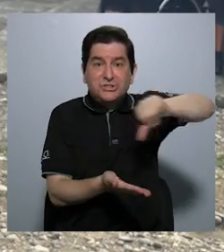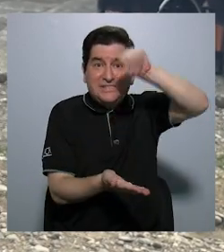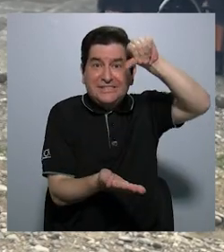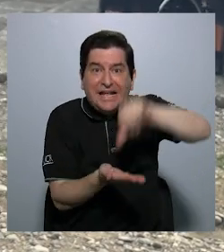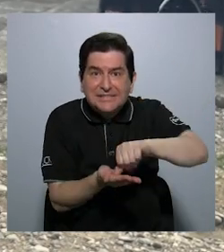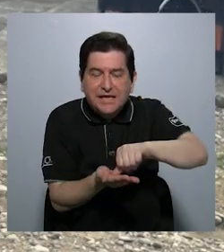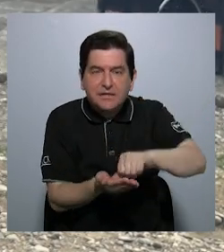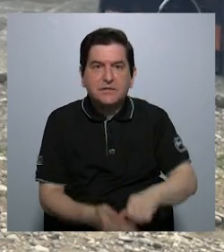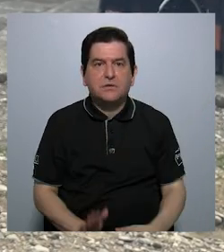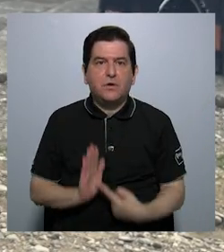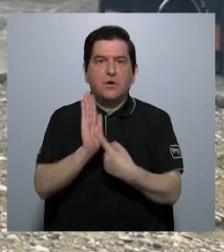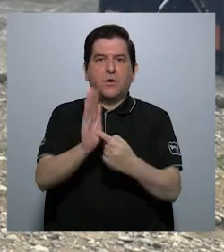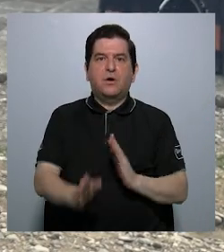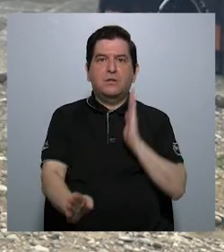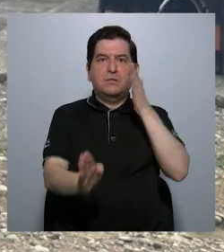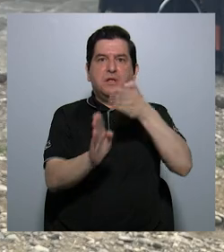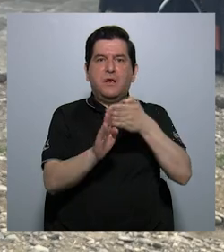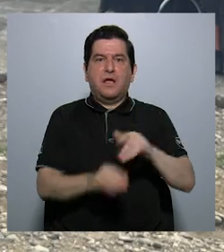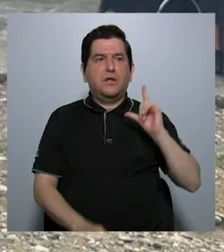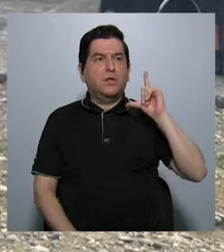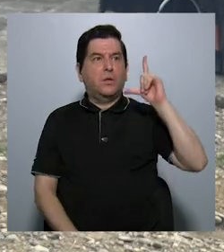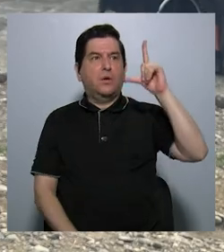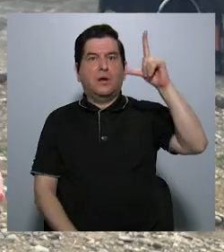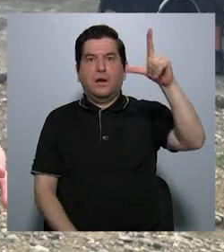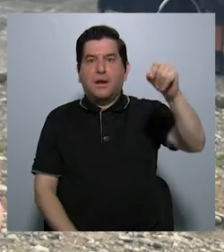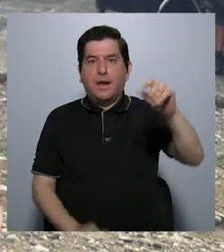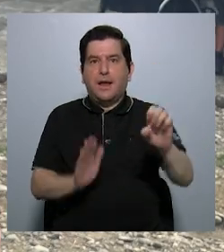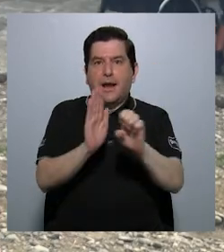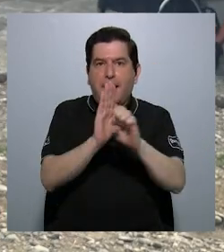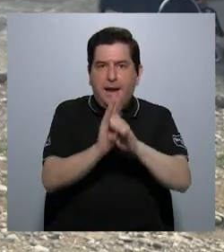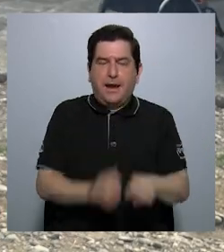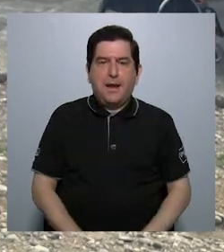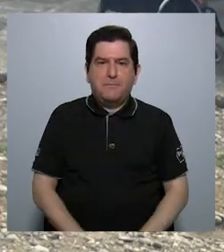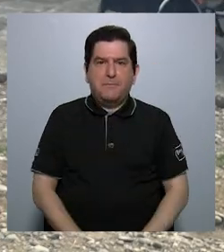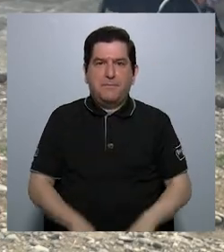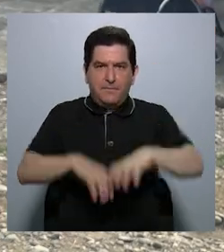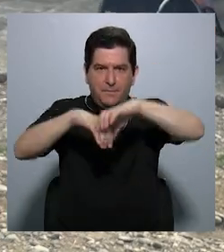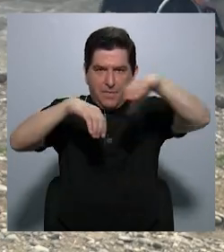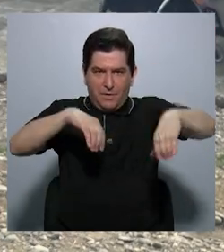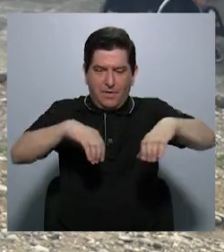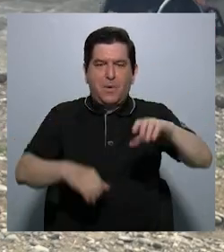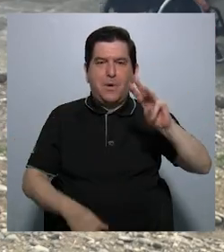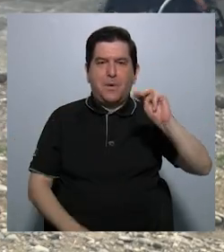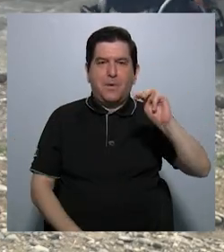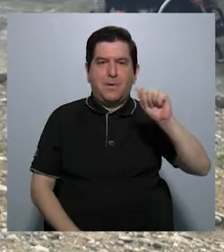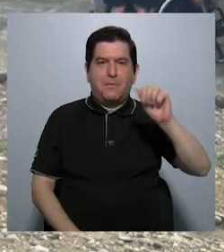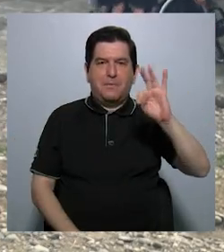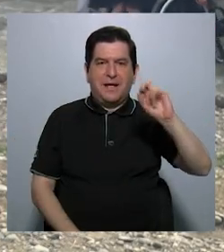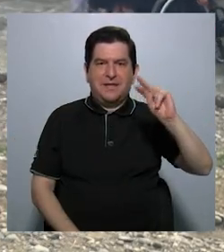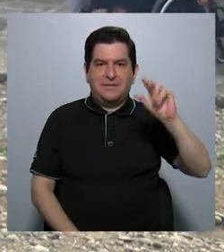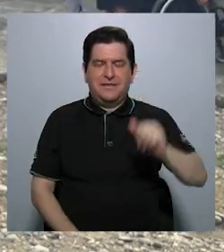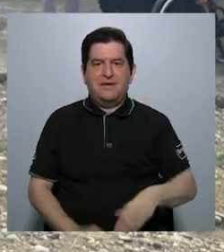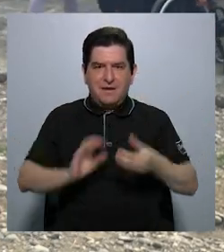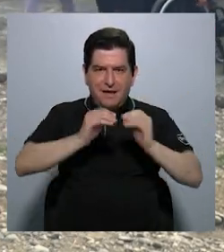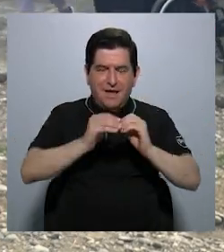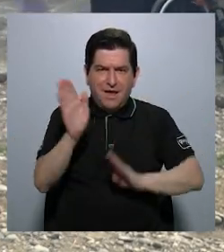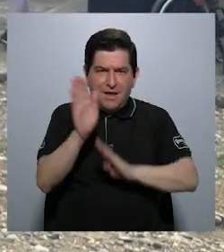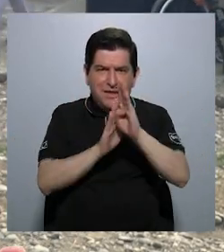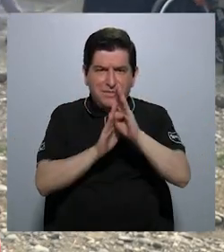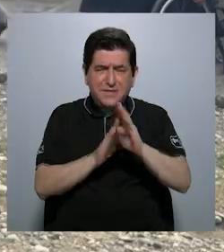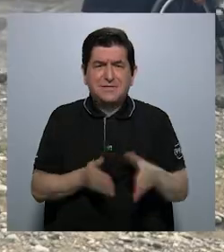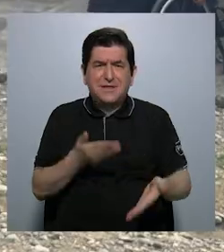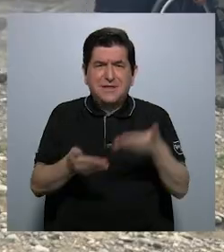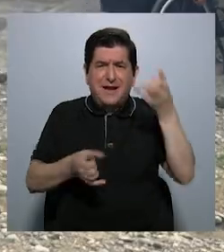centro nos habló directamente que en las zonas más lejanas, por ejemplo, en el Cantón de Matina, que sabemos que en el índice de desarrollo de nuestro país está